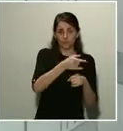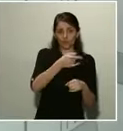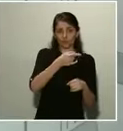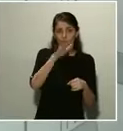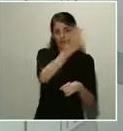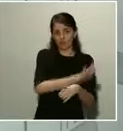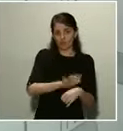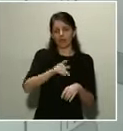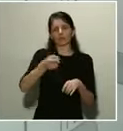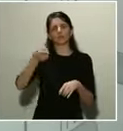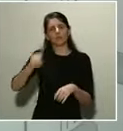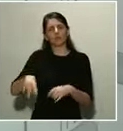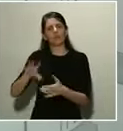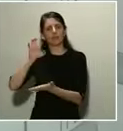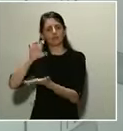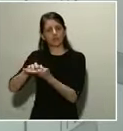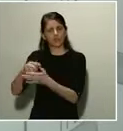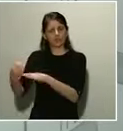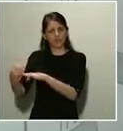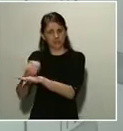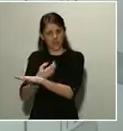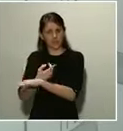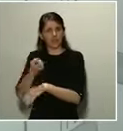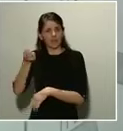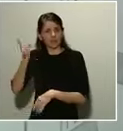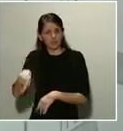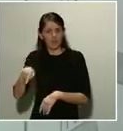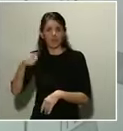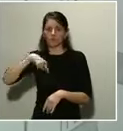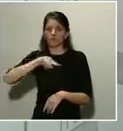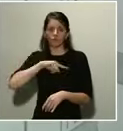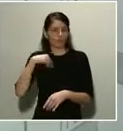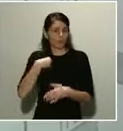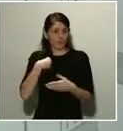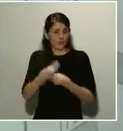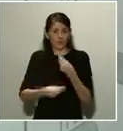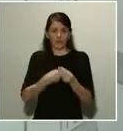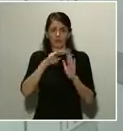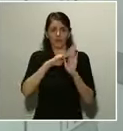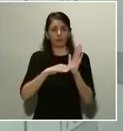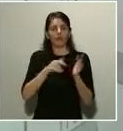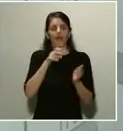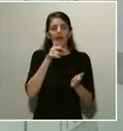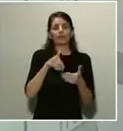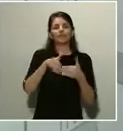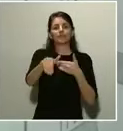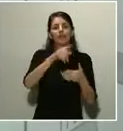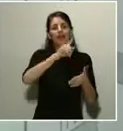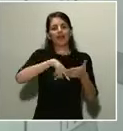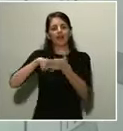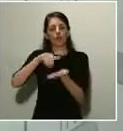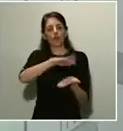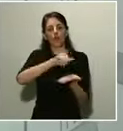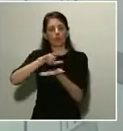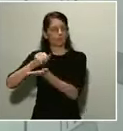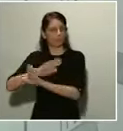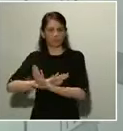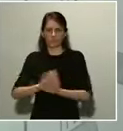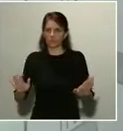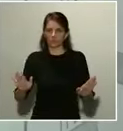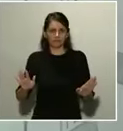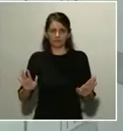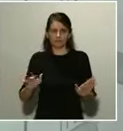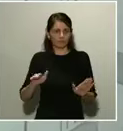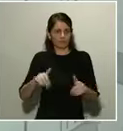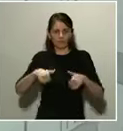ferroviarias, donde vamos a aplicar esa política de no cobrarles arrendamiento mientras dure el estado de alarma durante esta